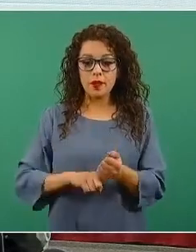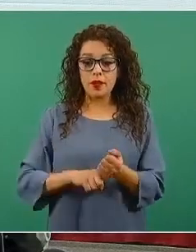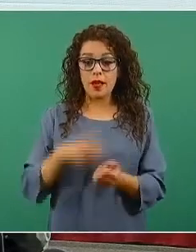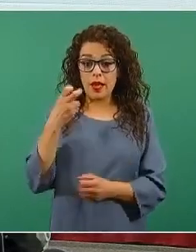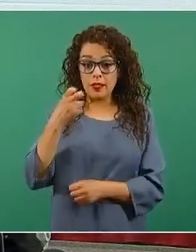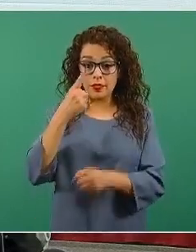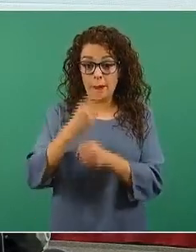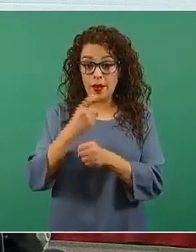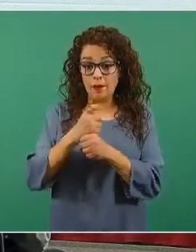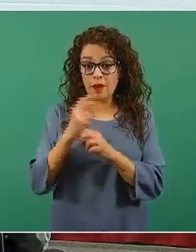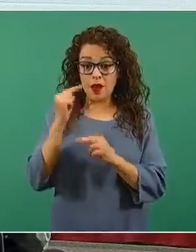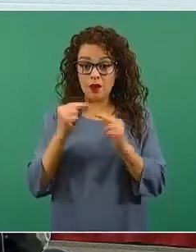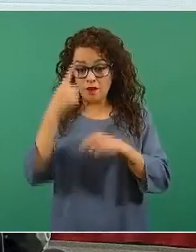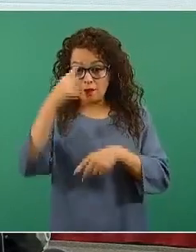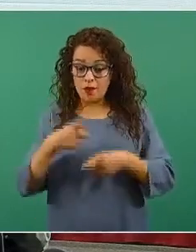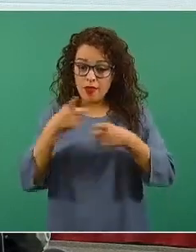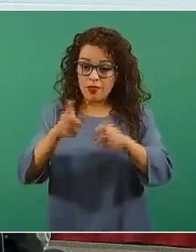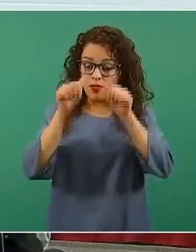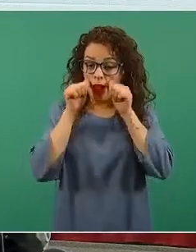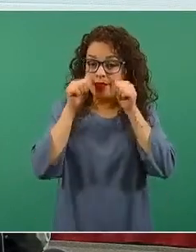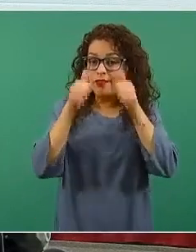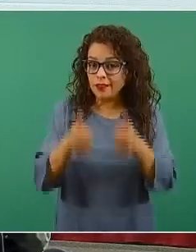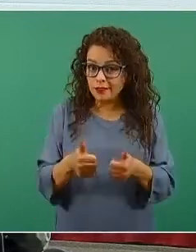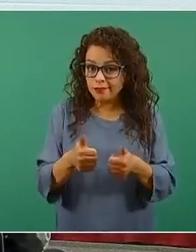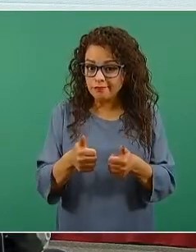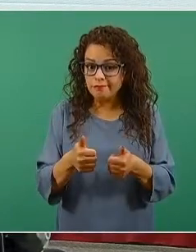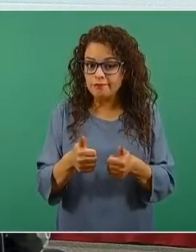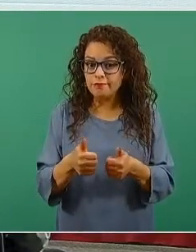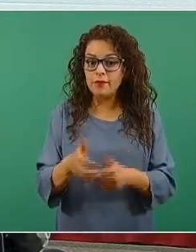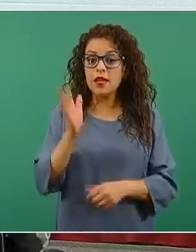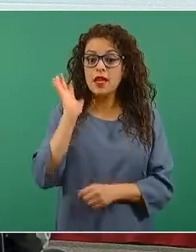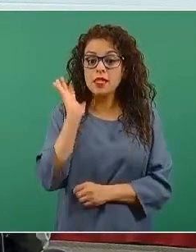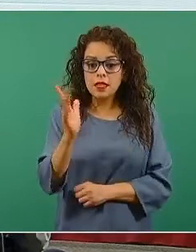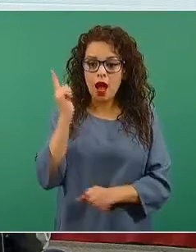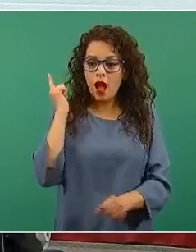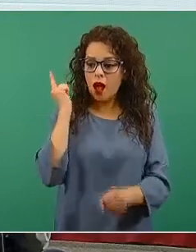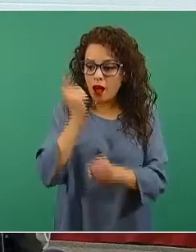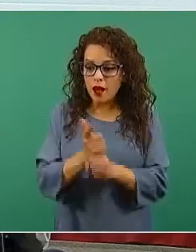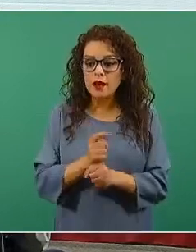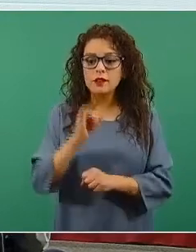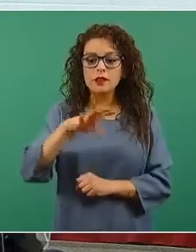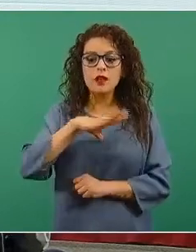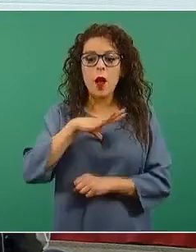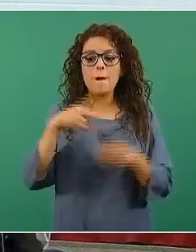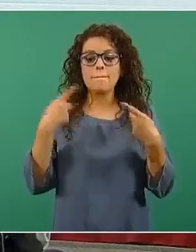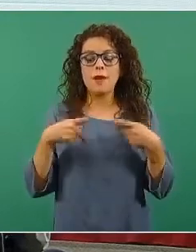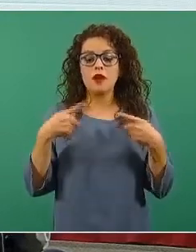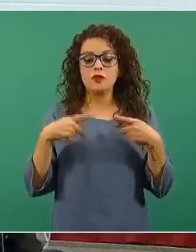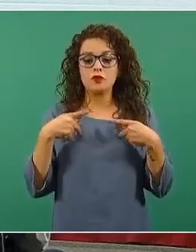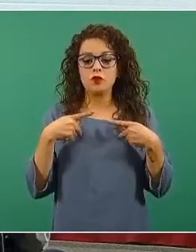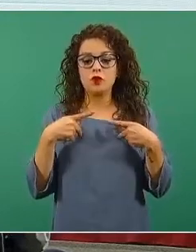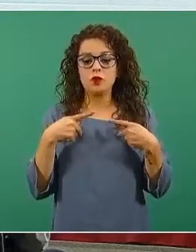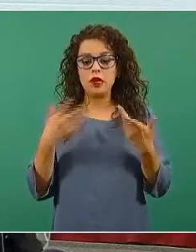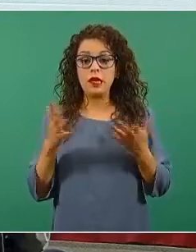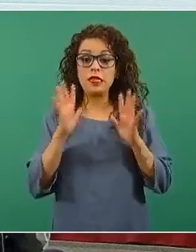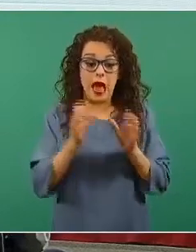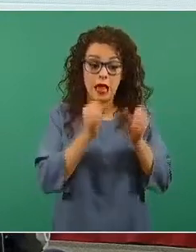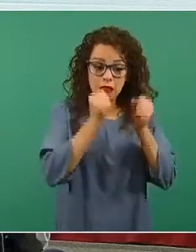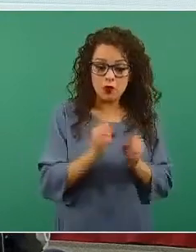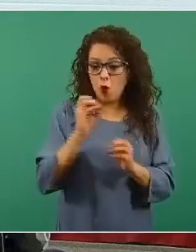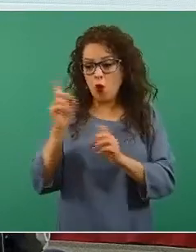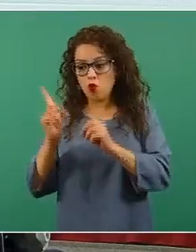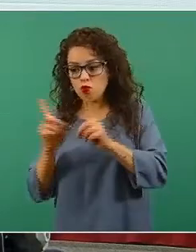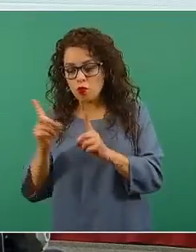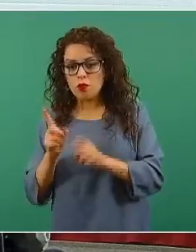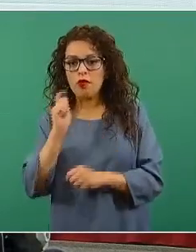y que atienden o que detectan personas con sospecha o confirmación diagnóstica